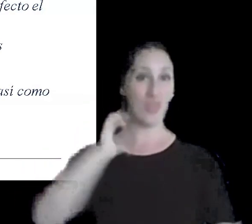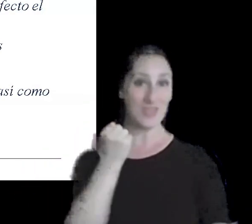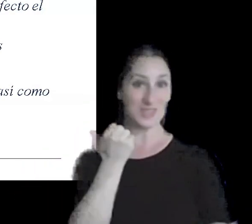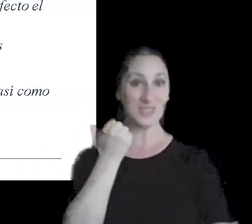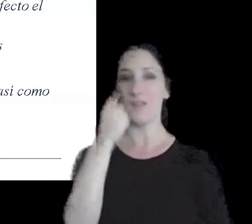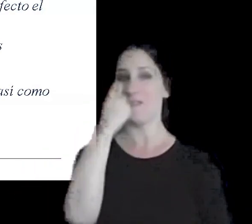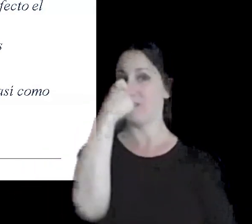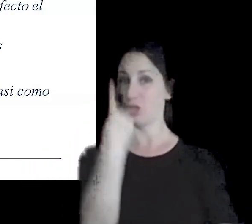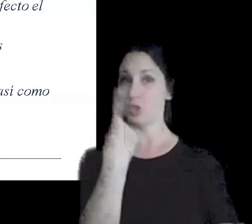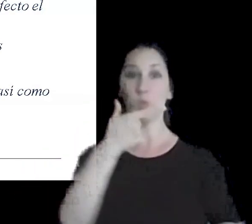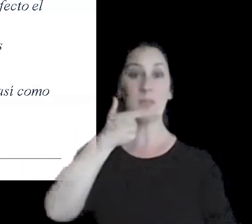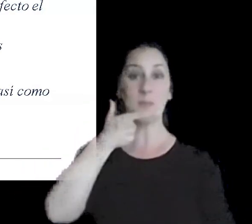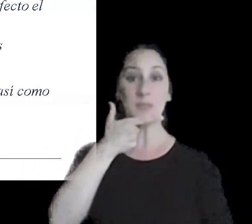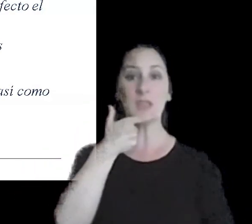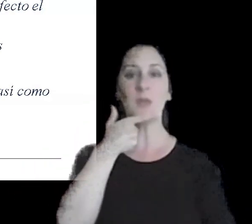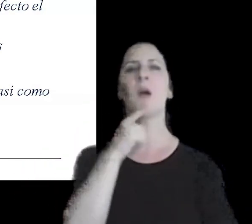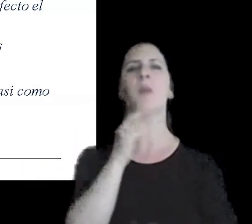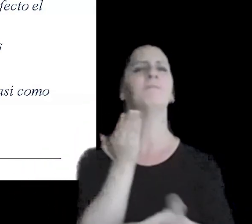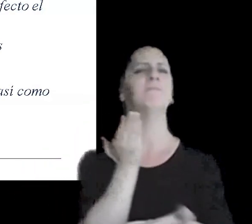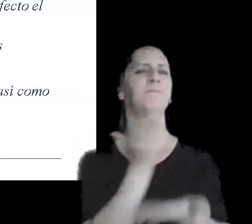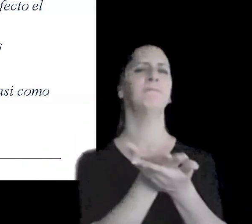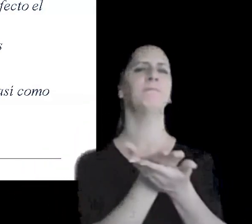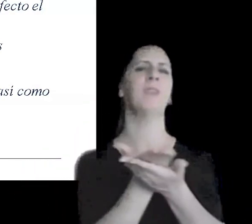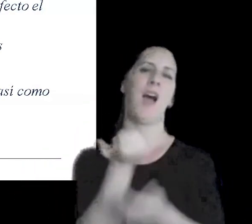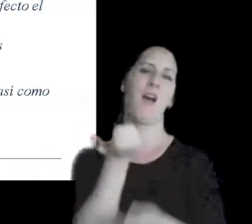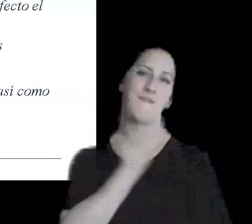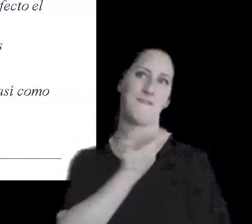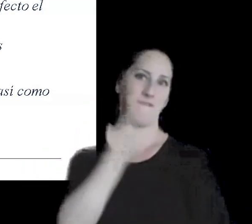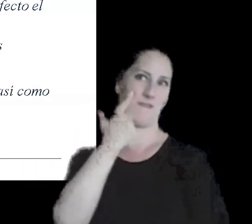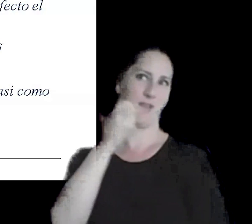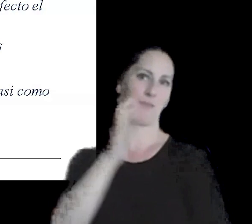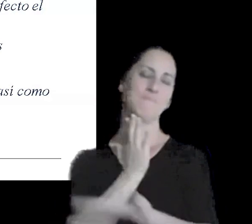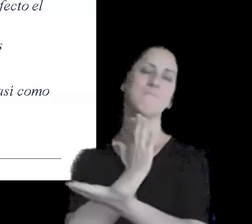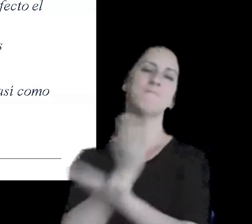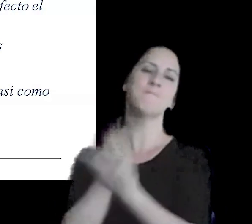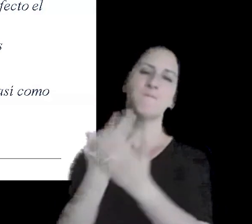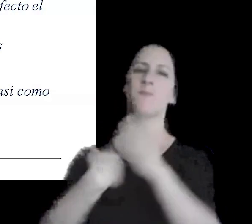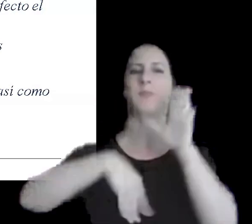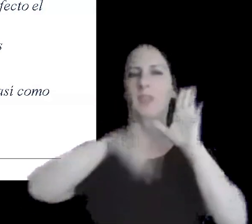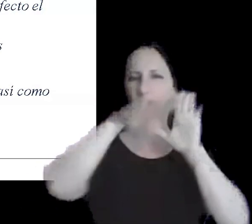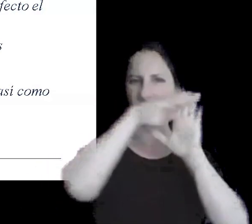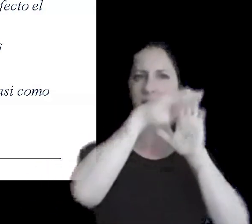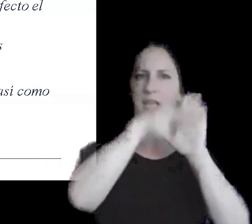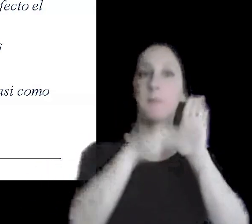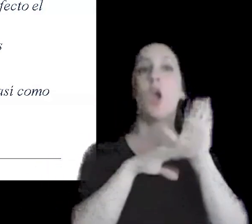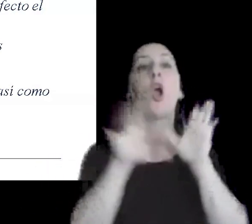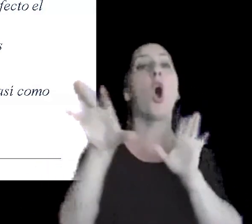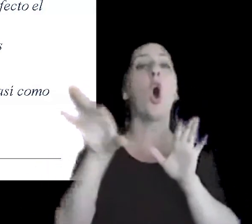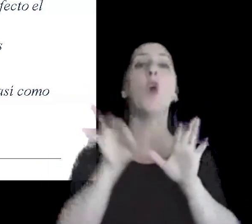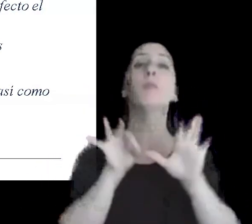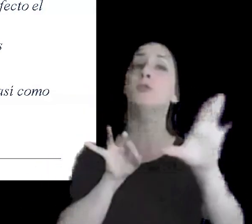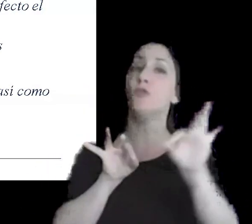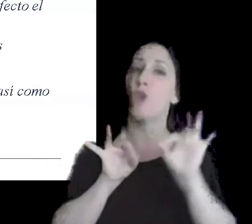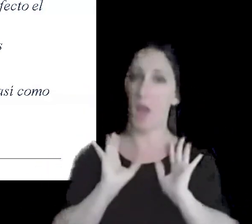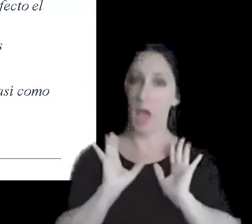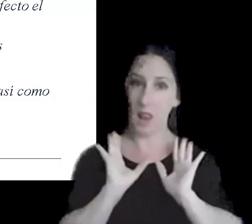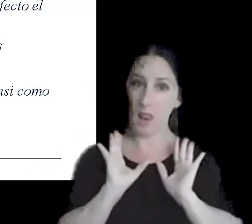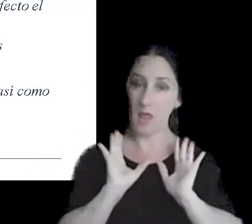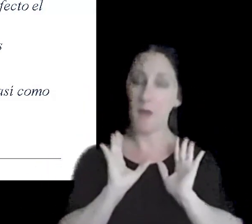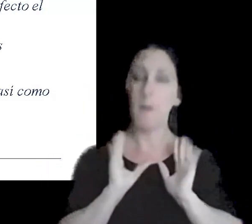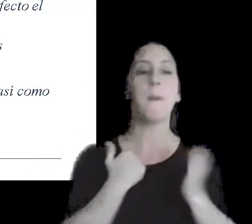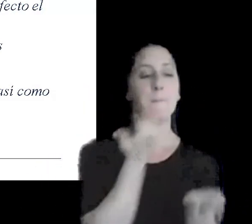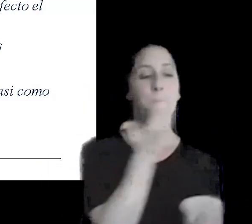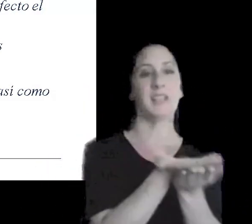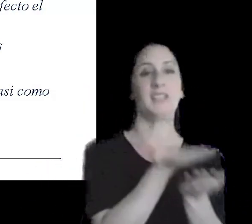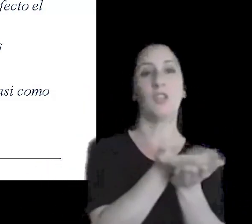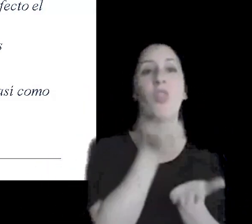21 de septiembre encomendó a la administración establecer este régimen opcional tanto para la presentación de